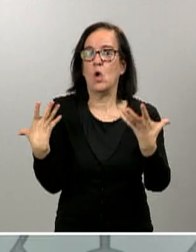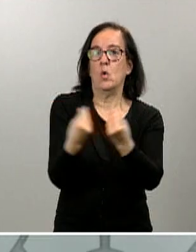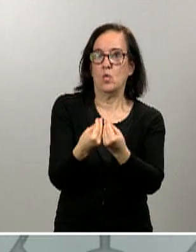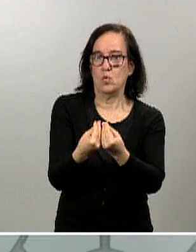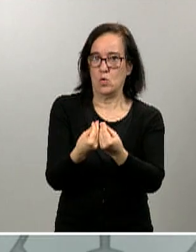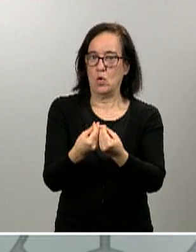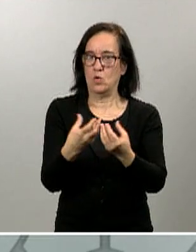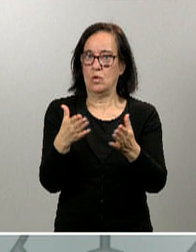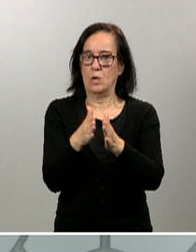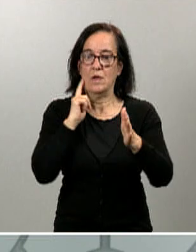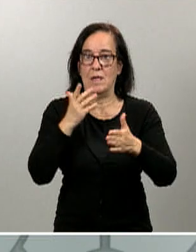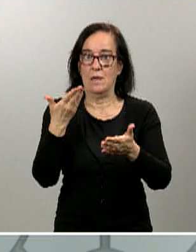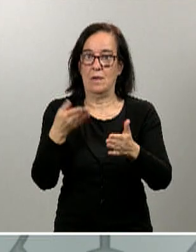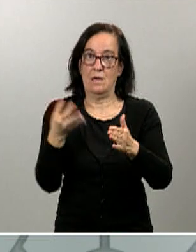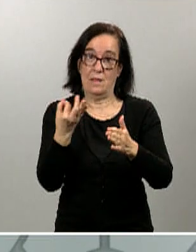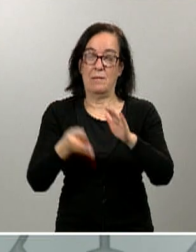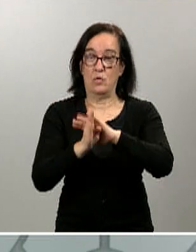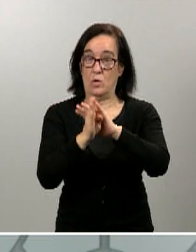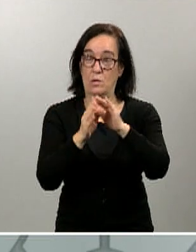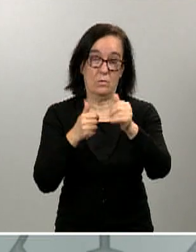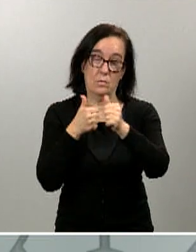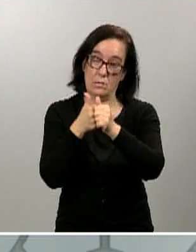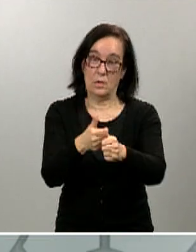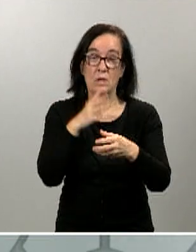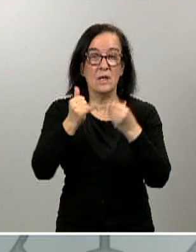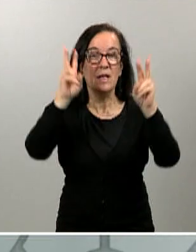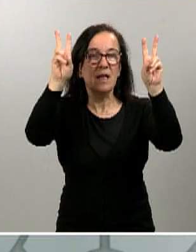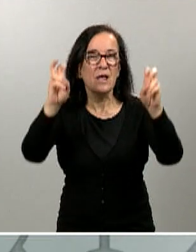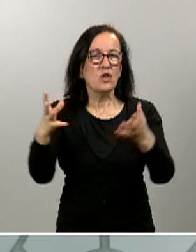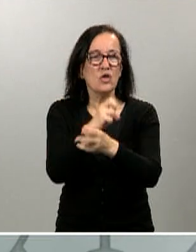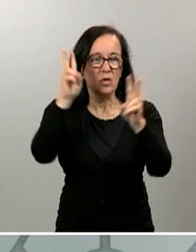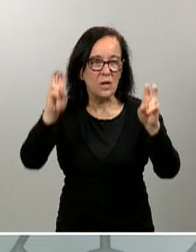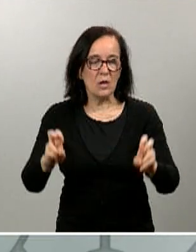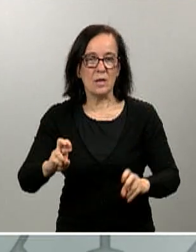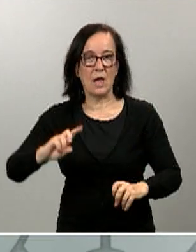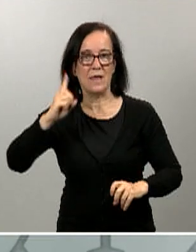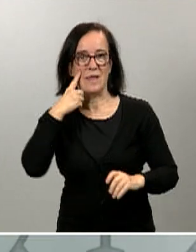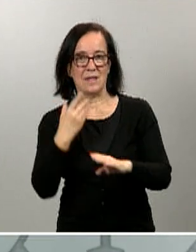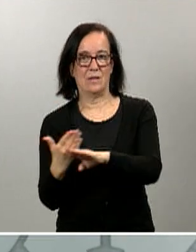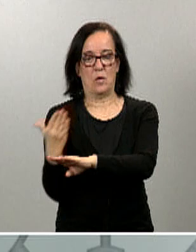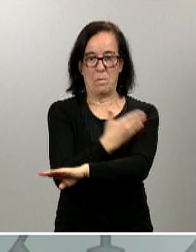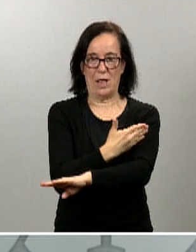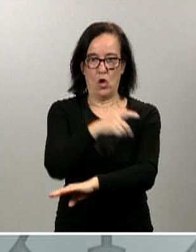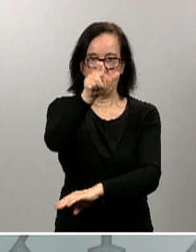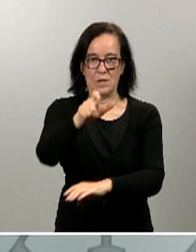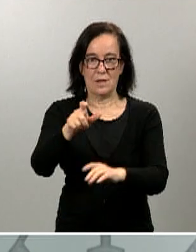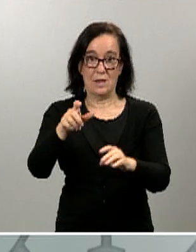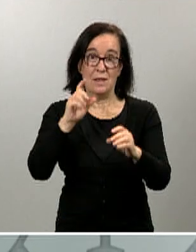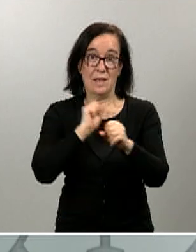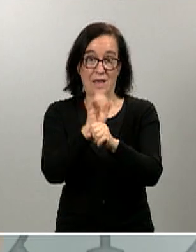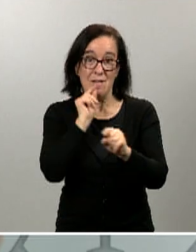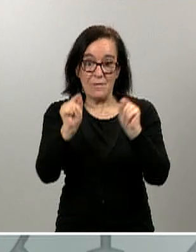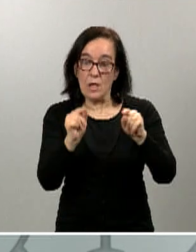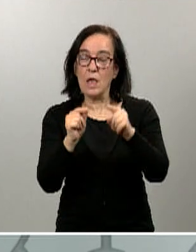siguiendo. Sabemos, por ejemplo, que todo el tema de la detección precoz de los casos, el aislamiento precoz de esos